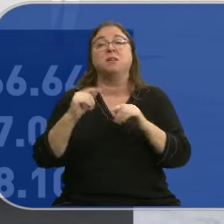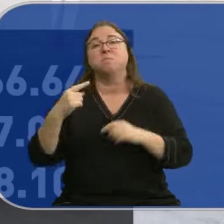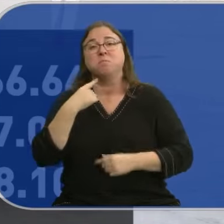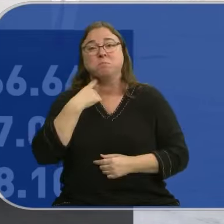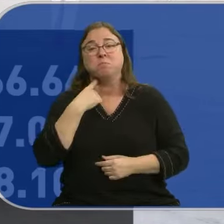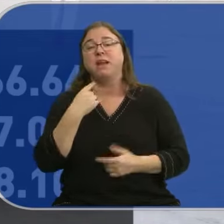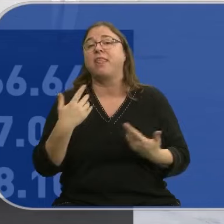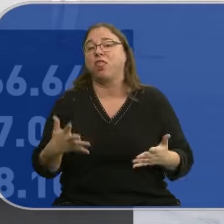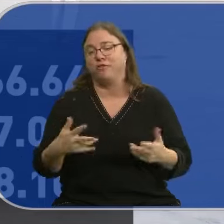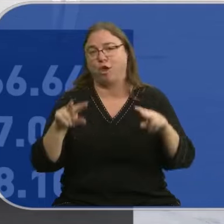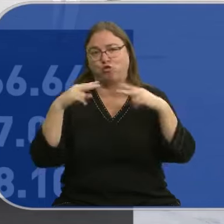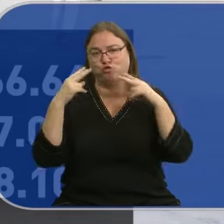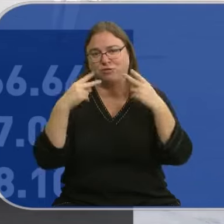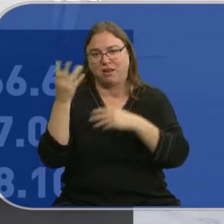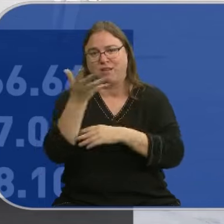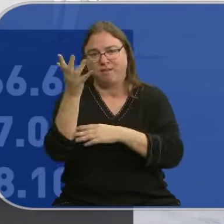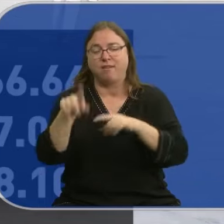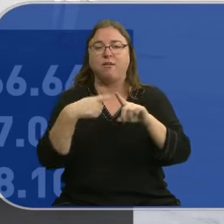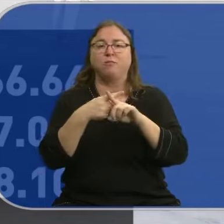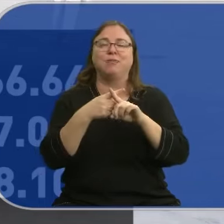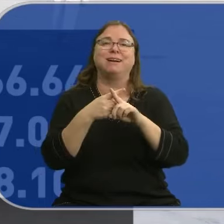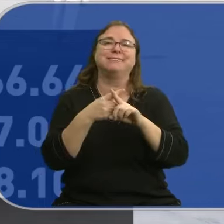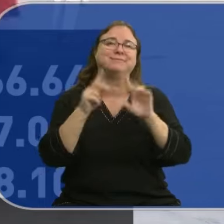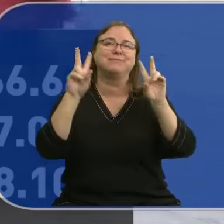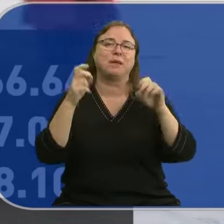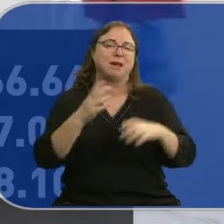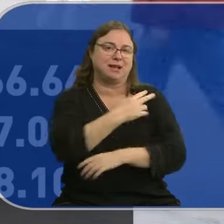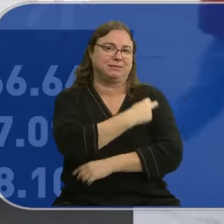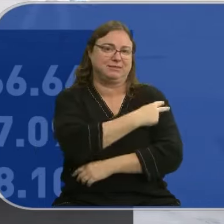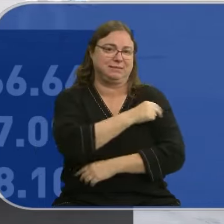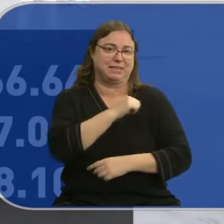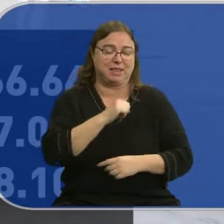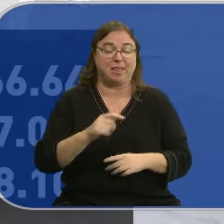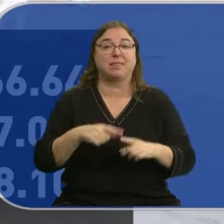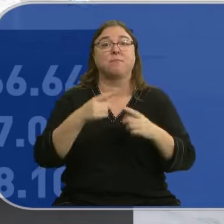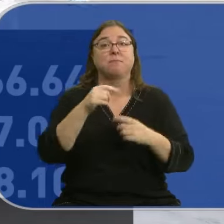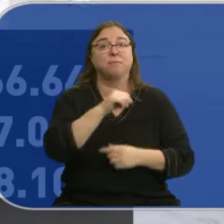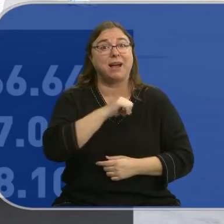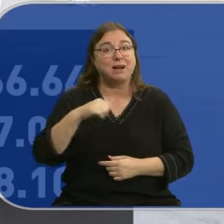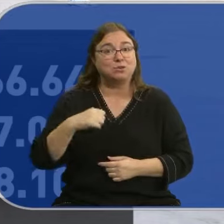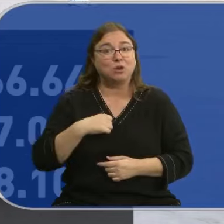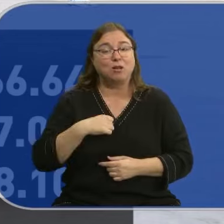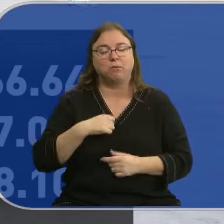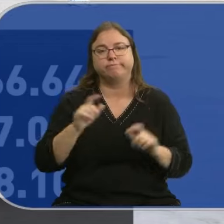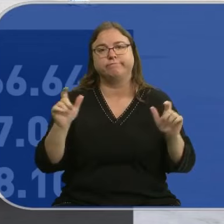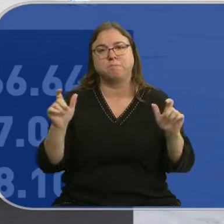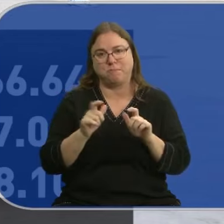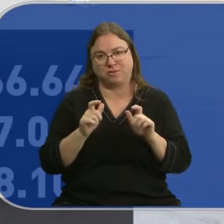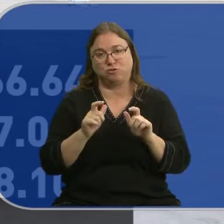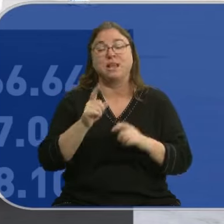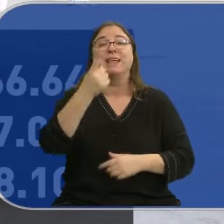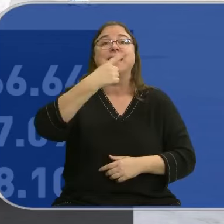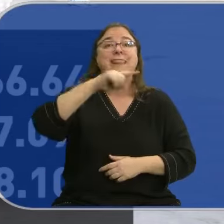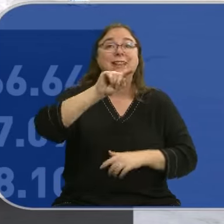se dan en hostelería y actividades sanitarias. Los autónomos reducen su presencia en nuestra comunidad en